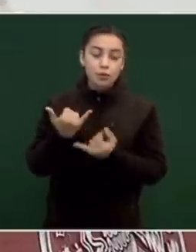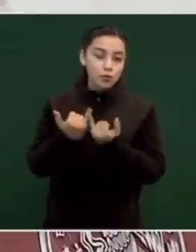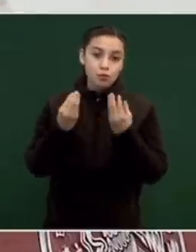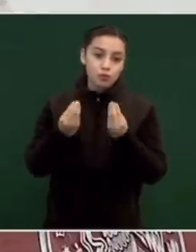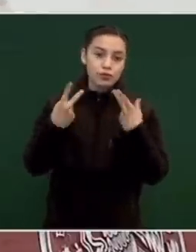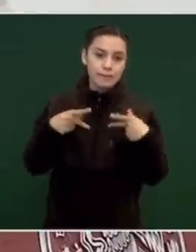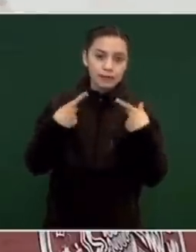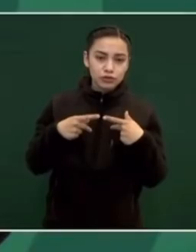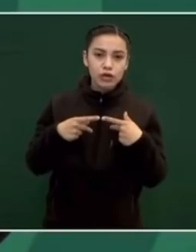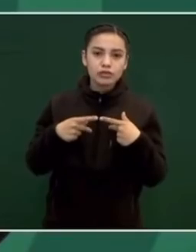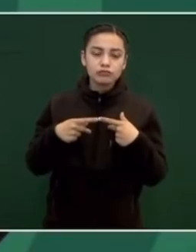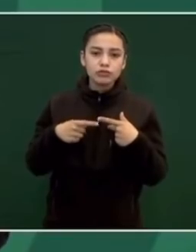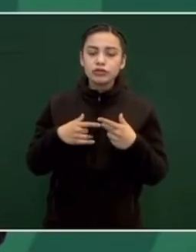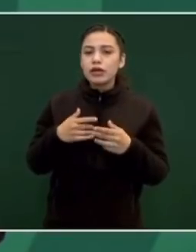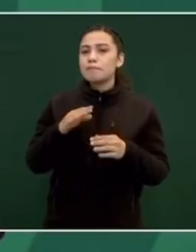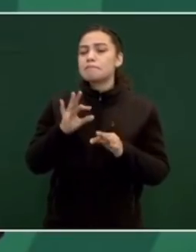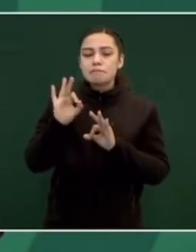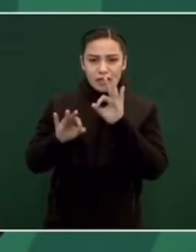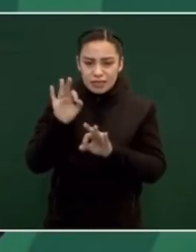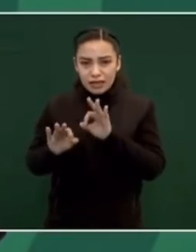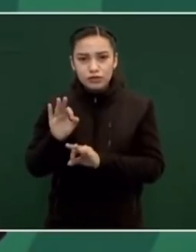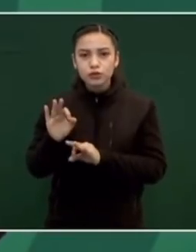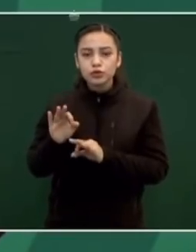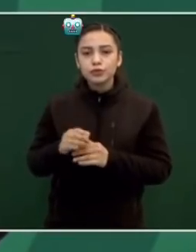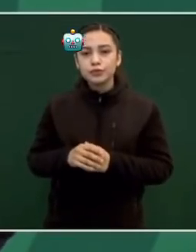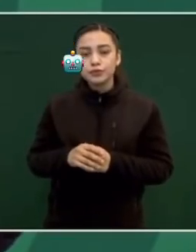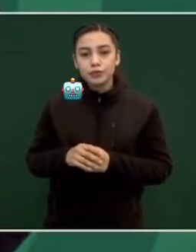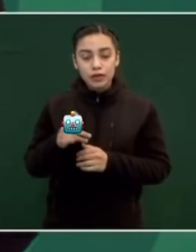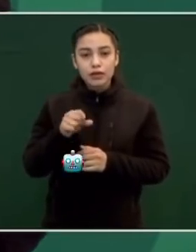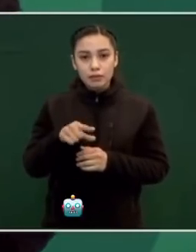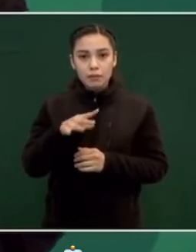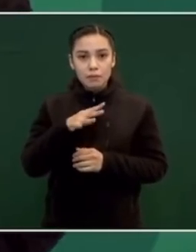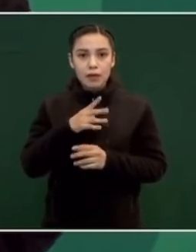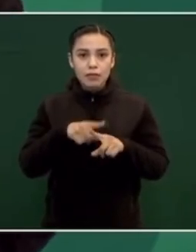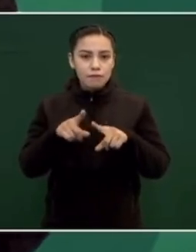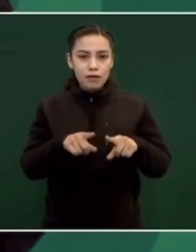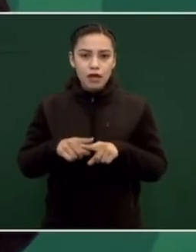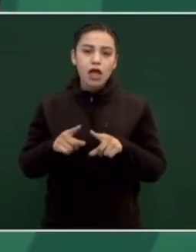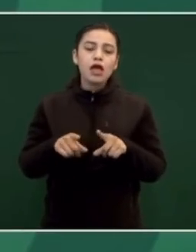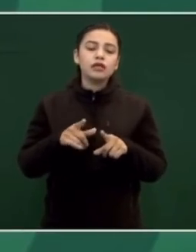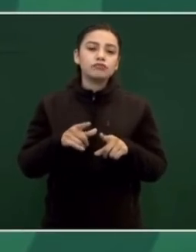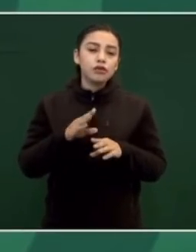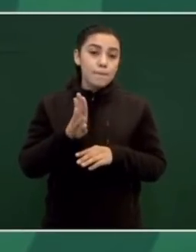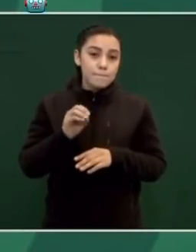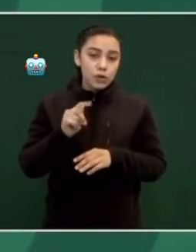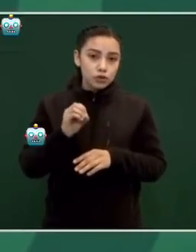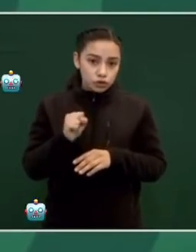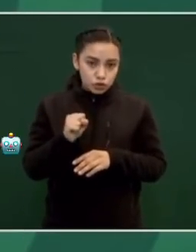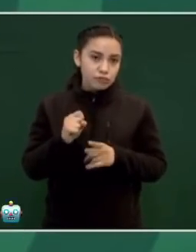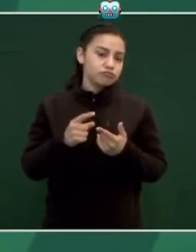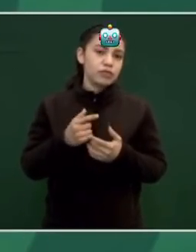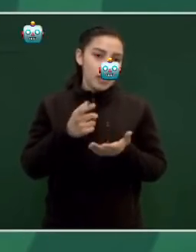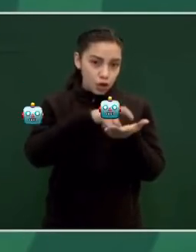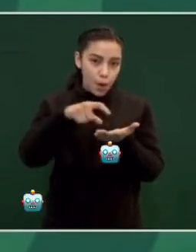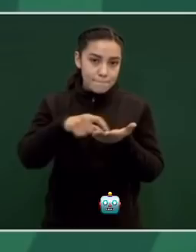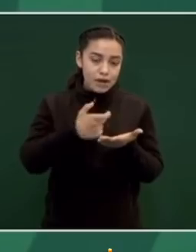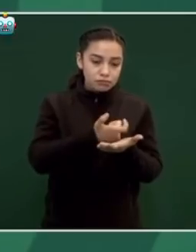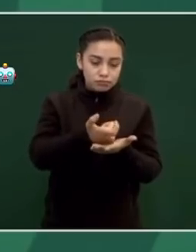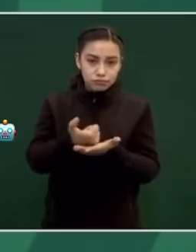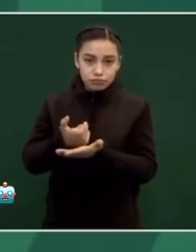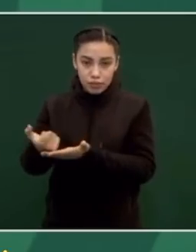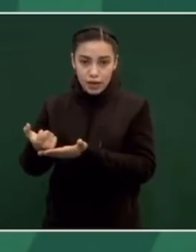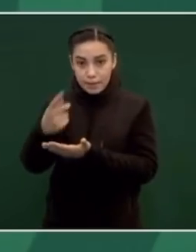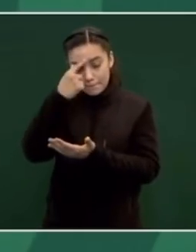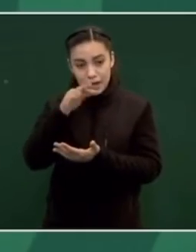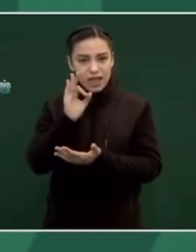anonimato para atacar, y hay granjas de bots, de robots, que con dinero compran esos